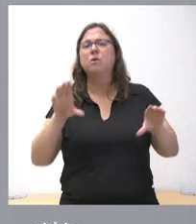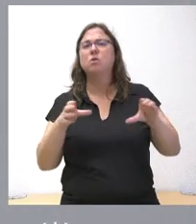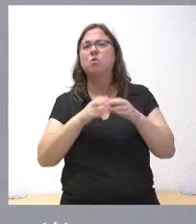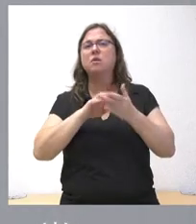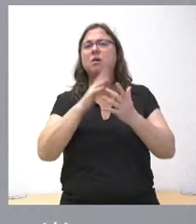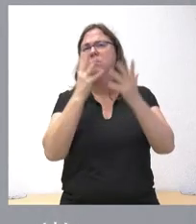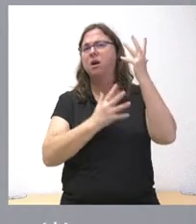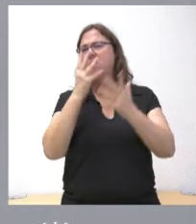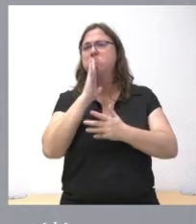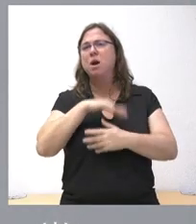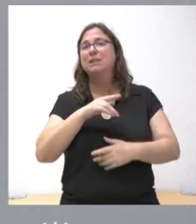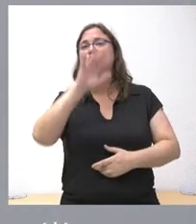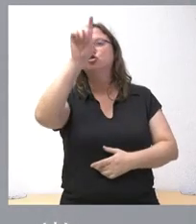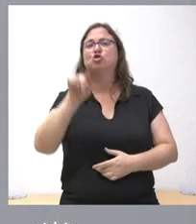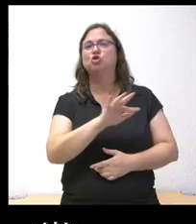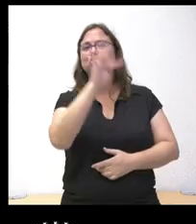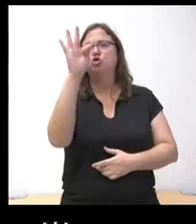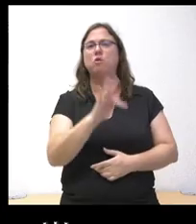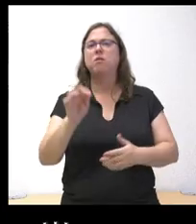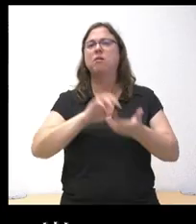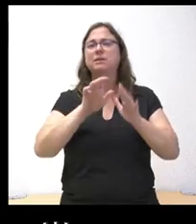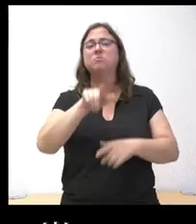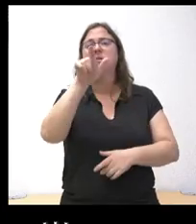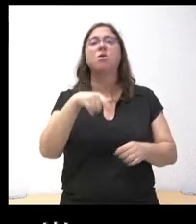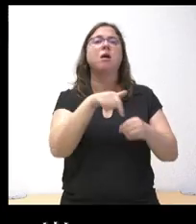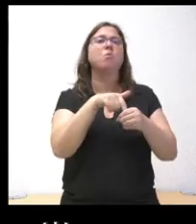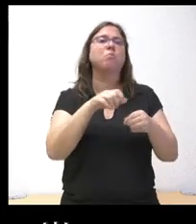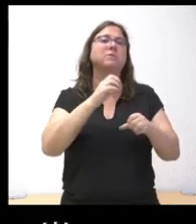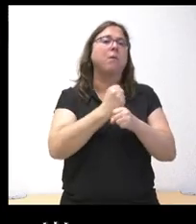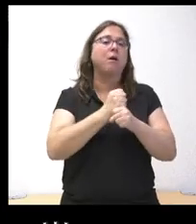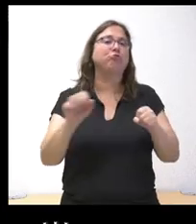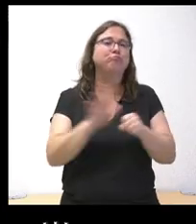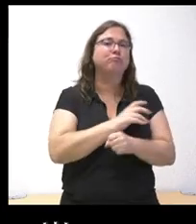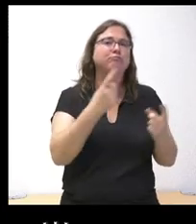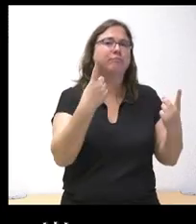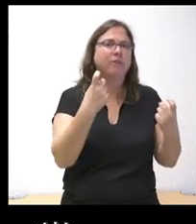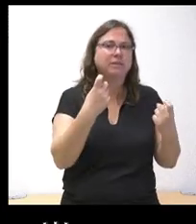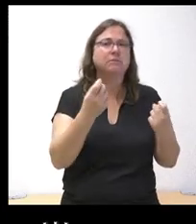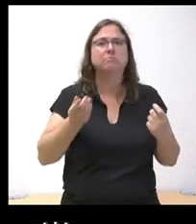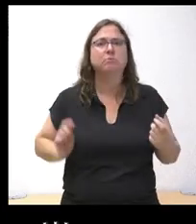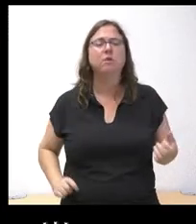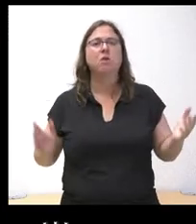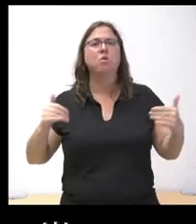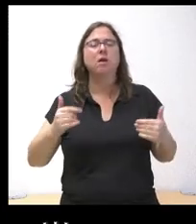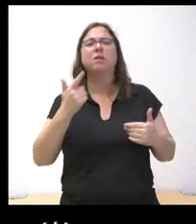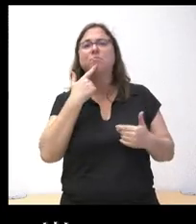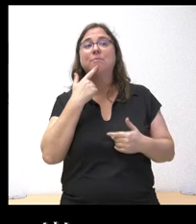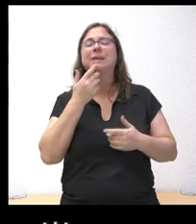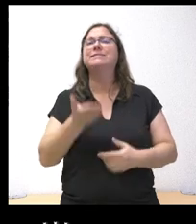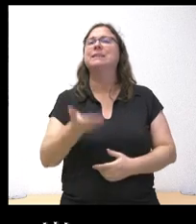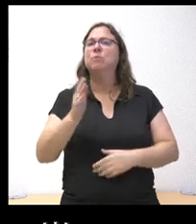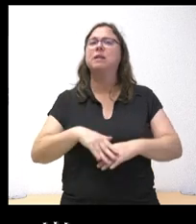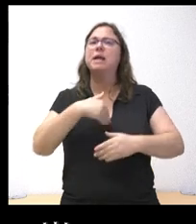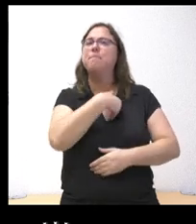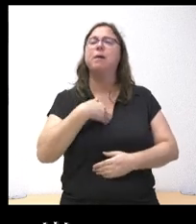pueden ser en todo Castilla y León los empleos que están sin cubrir y, sobre todo, qué papel puede jugar, por ejemplo, la población migrante en